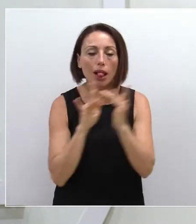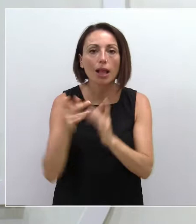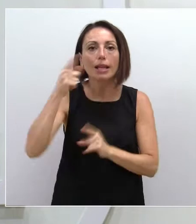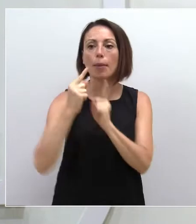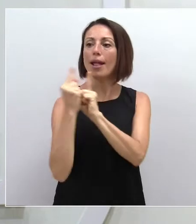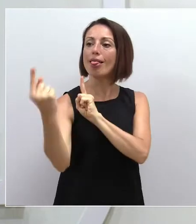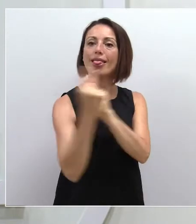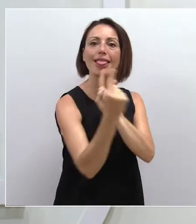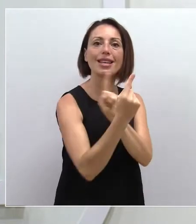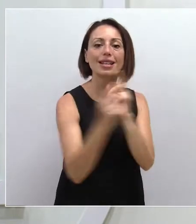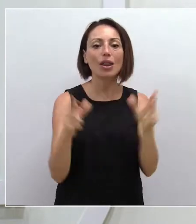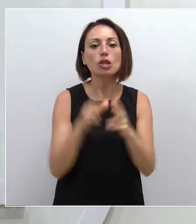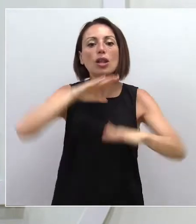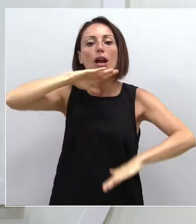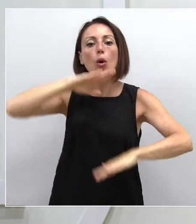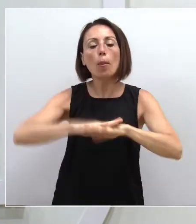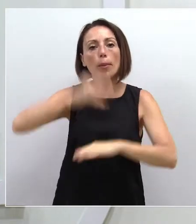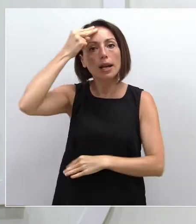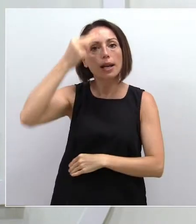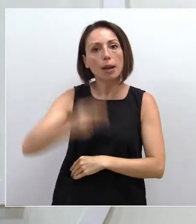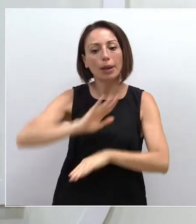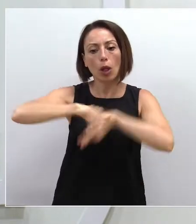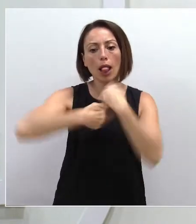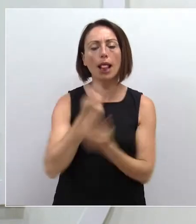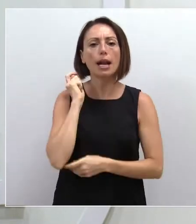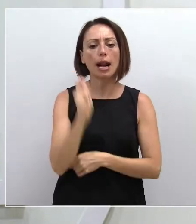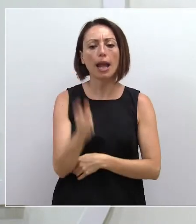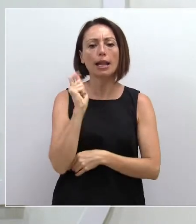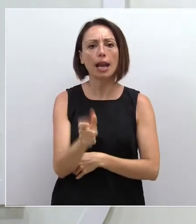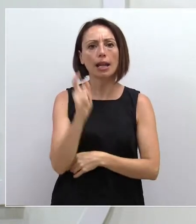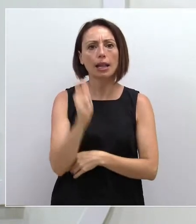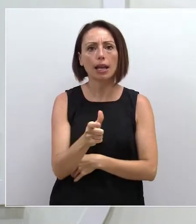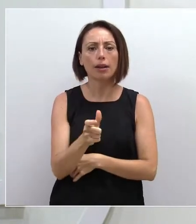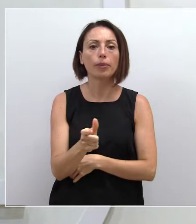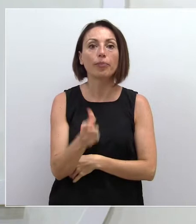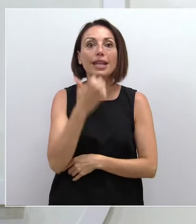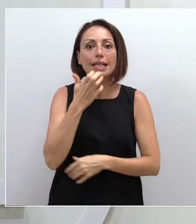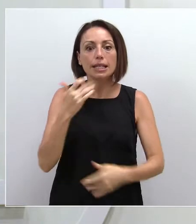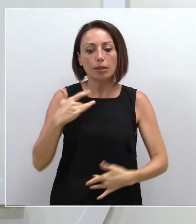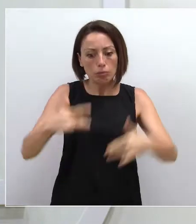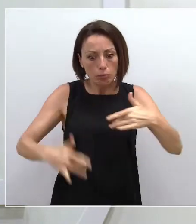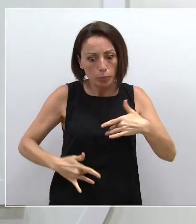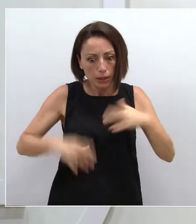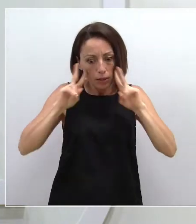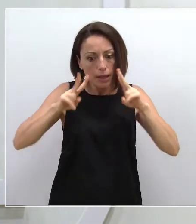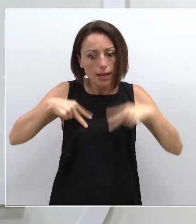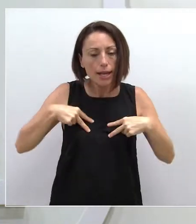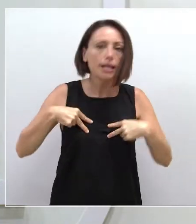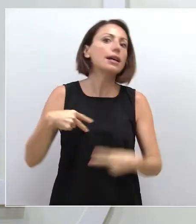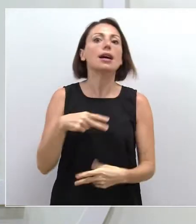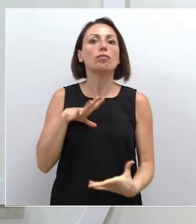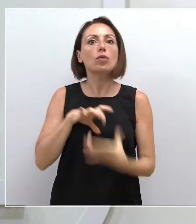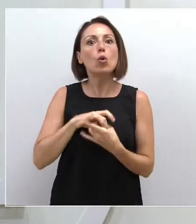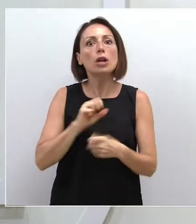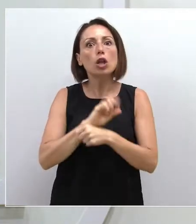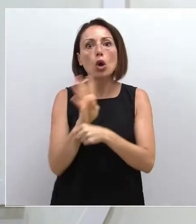la distancia social y la continua higiene de manos. Por supuesto, ante cualquier síntoma de la enfermedad, es importantísimo no